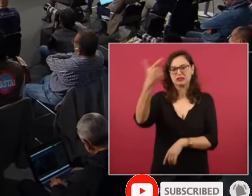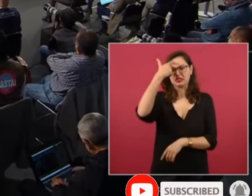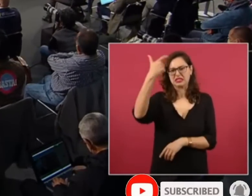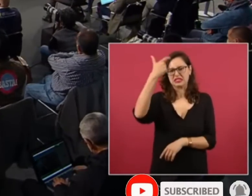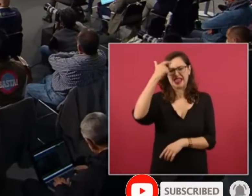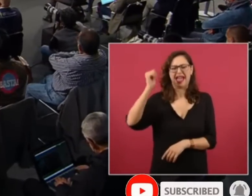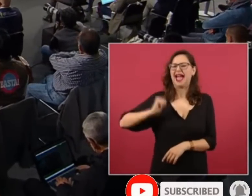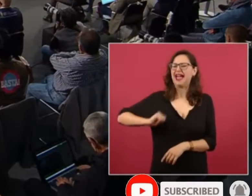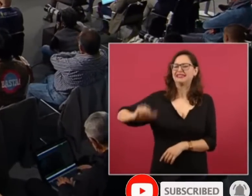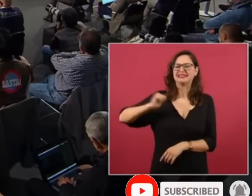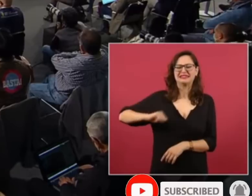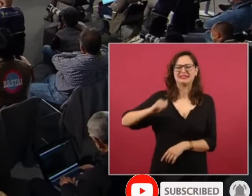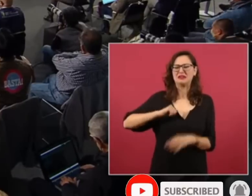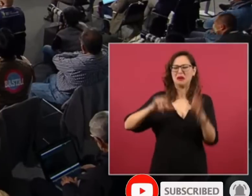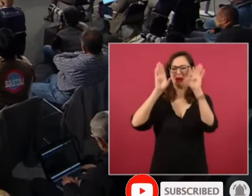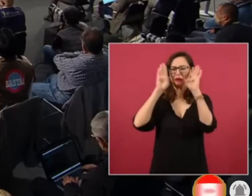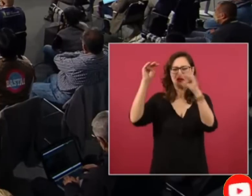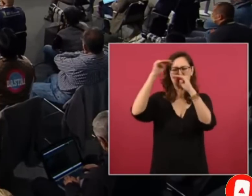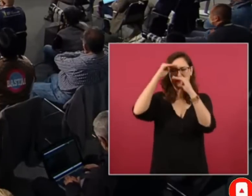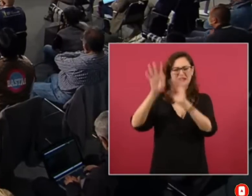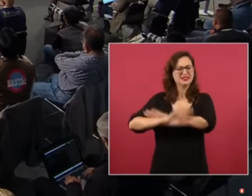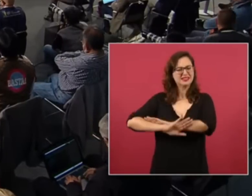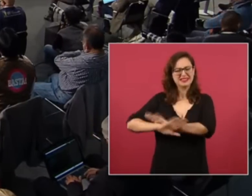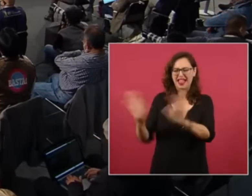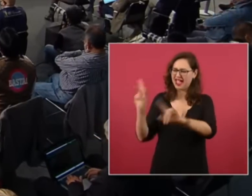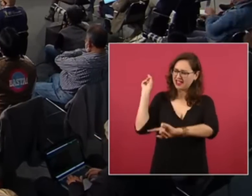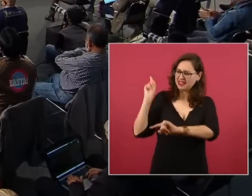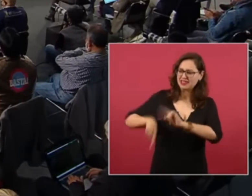rancio y conservador hasta los hijos de ellos